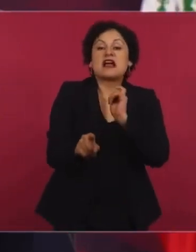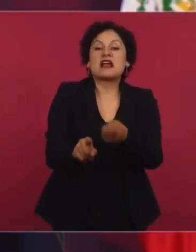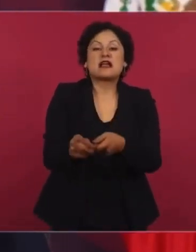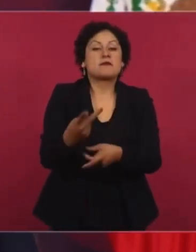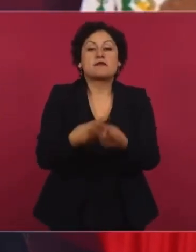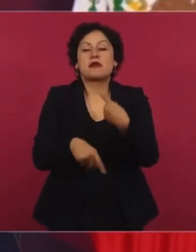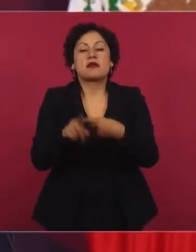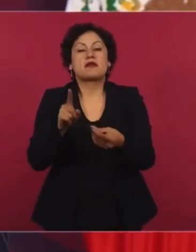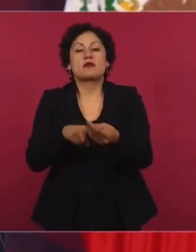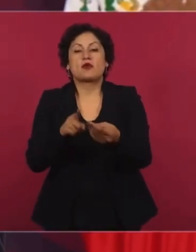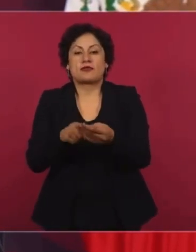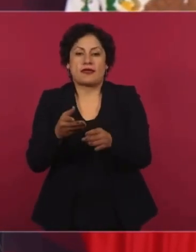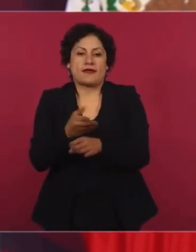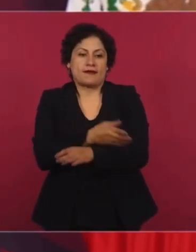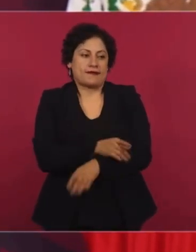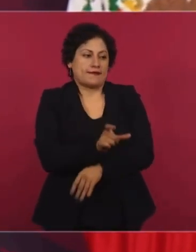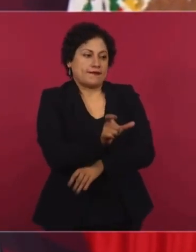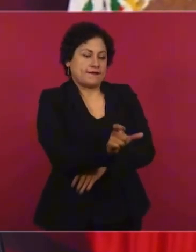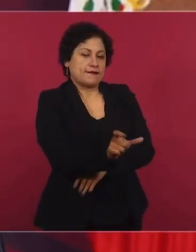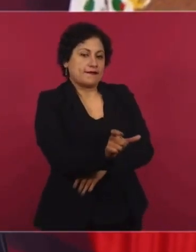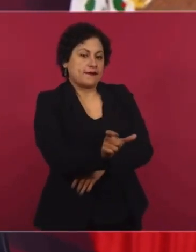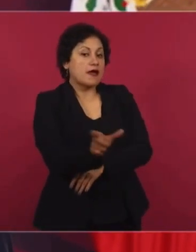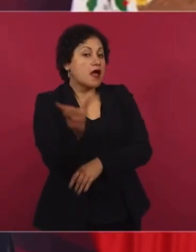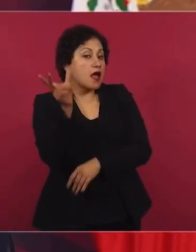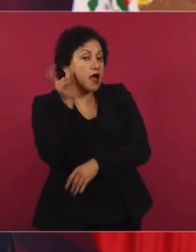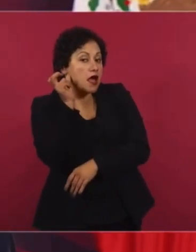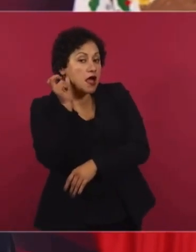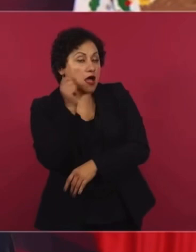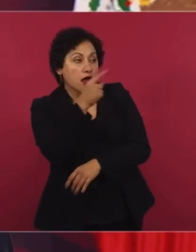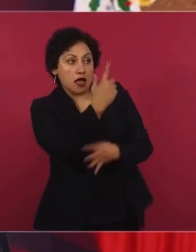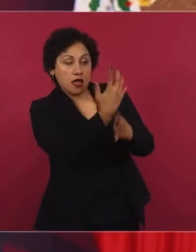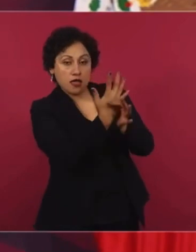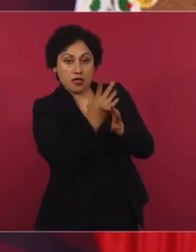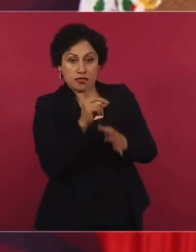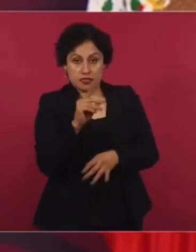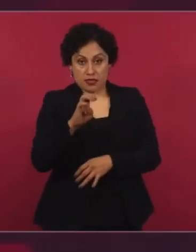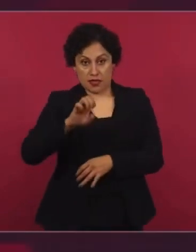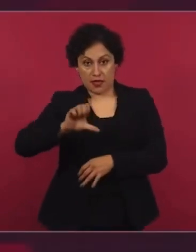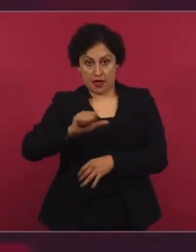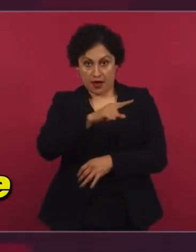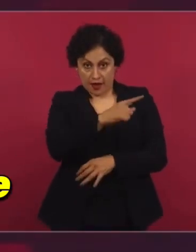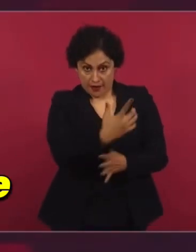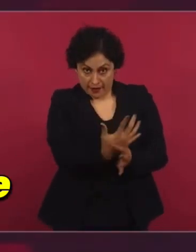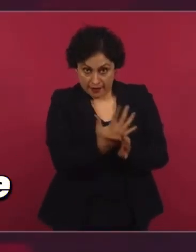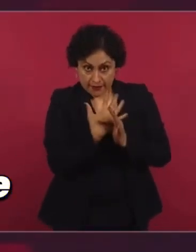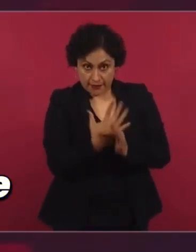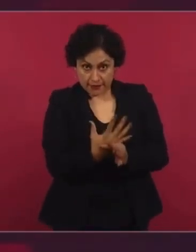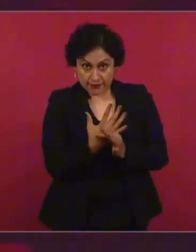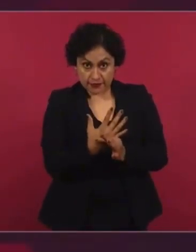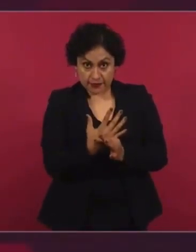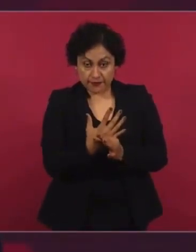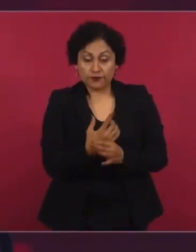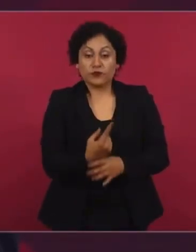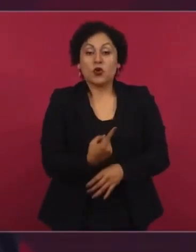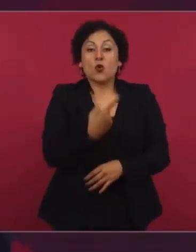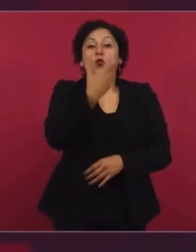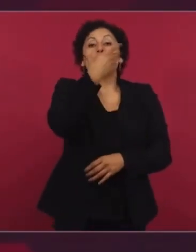de la DEA, aparece que un delincuente dice